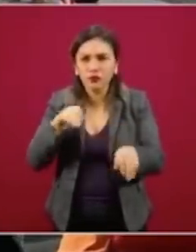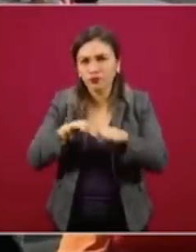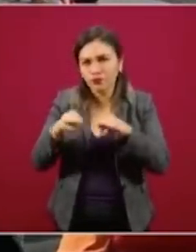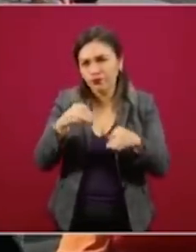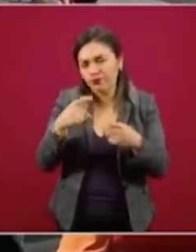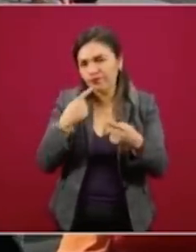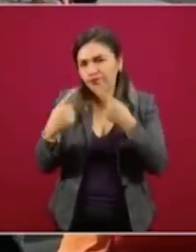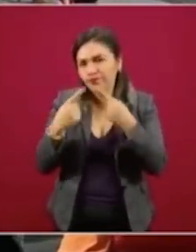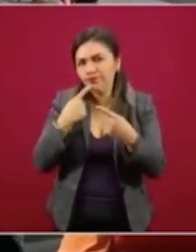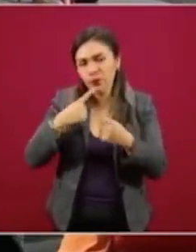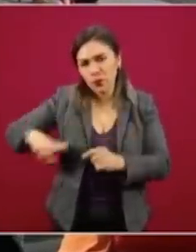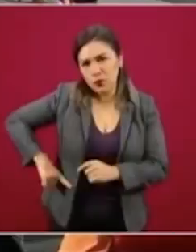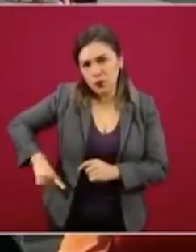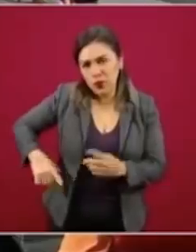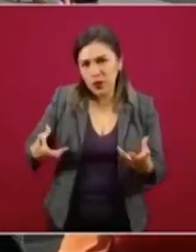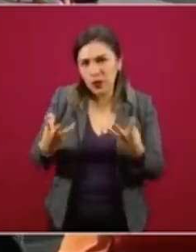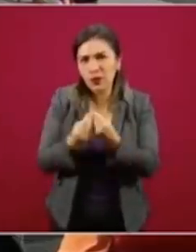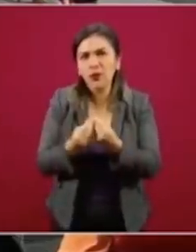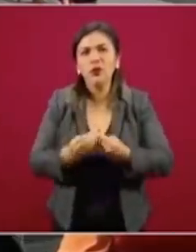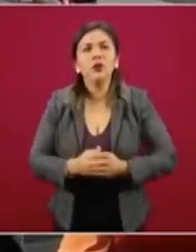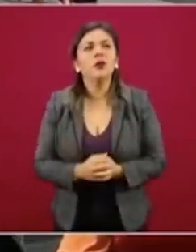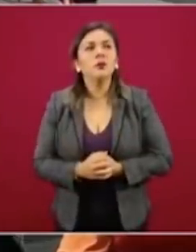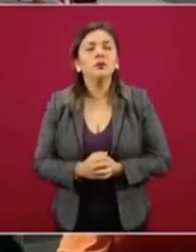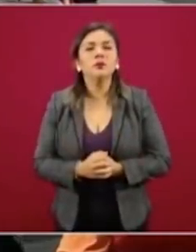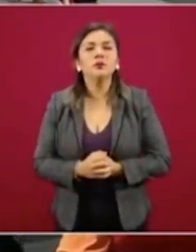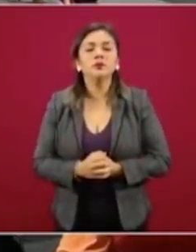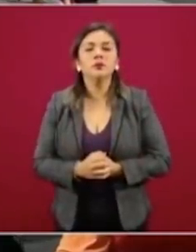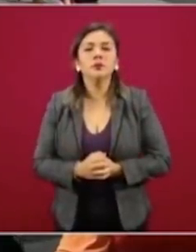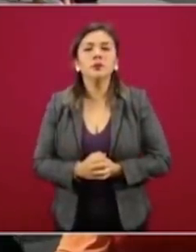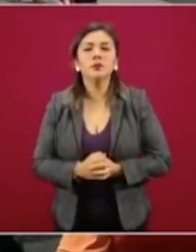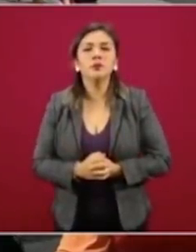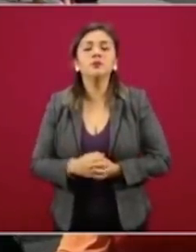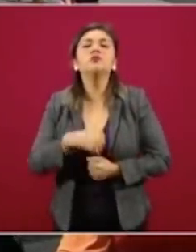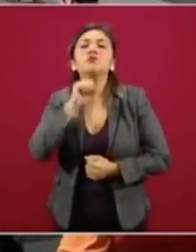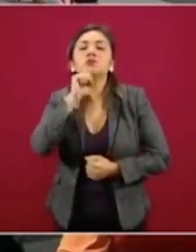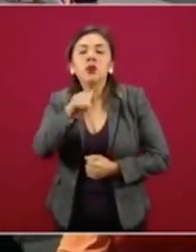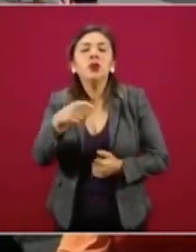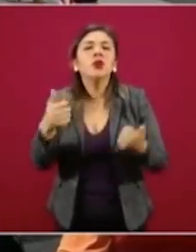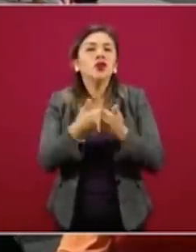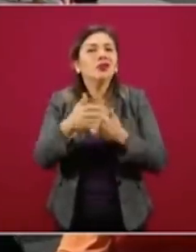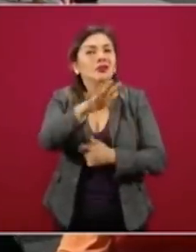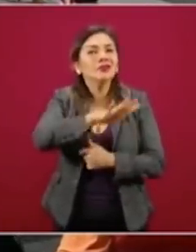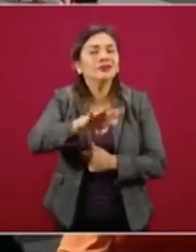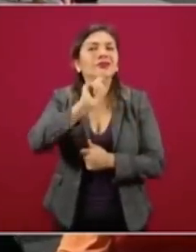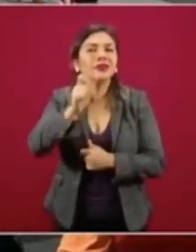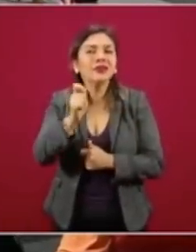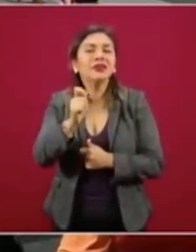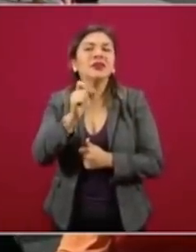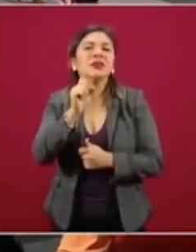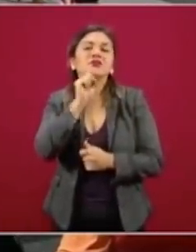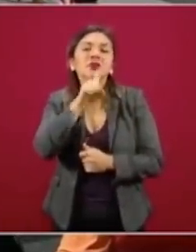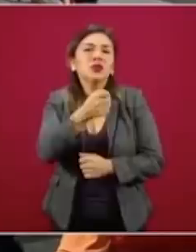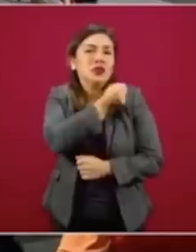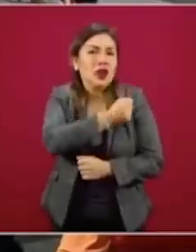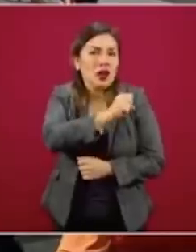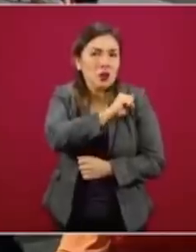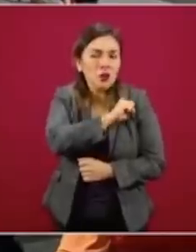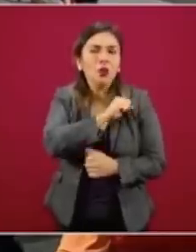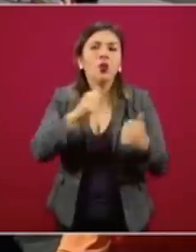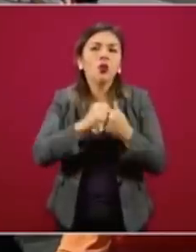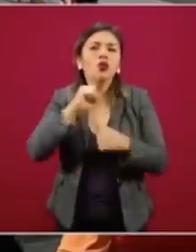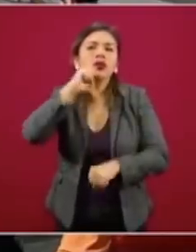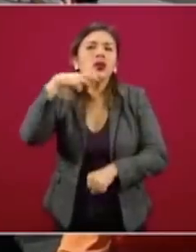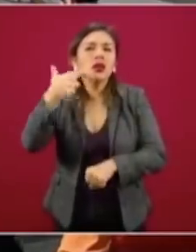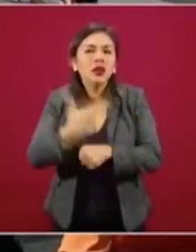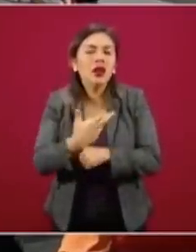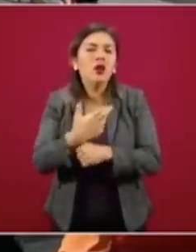sobre todo con los integrantes del sector salud, con el secretario